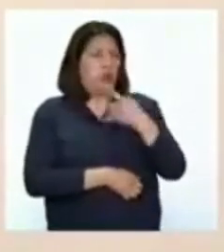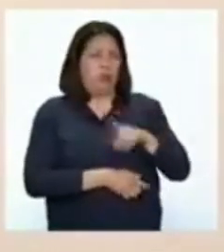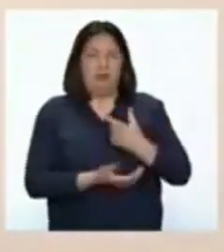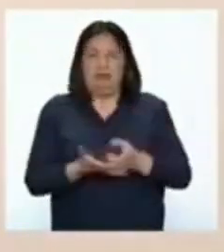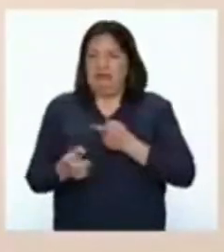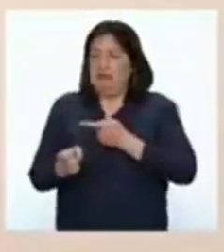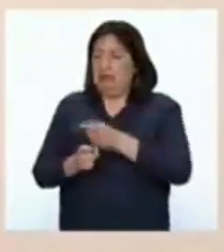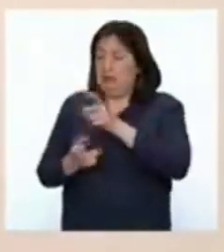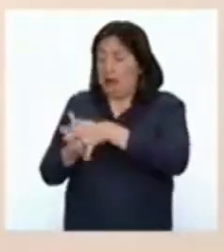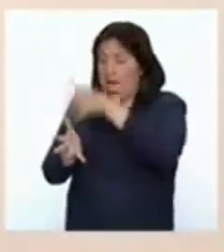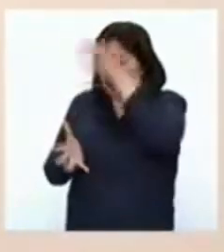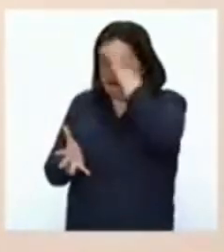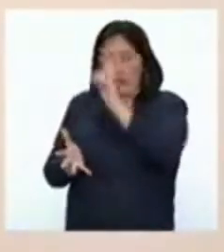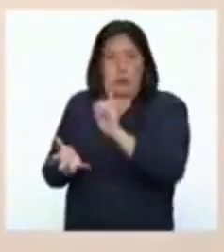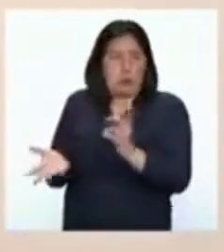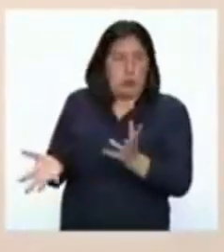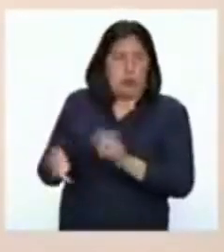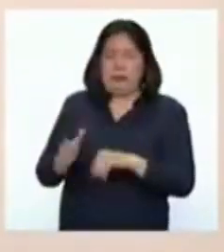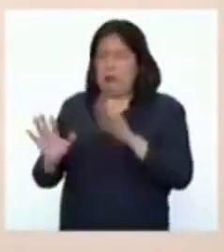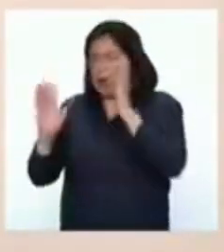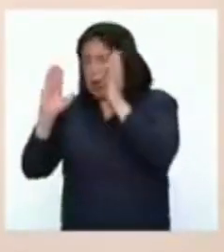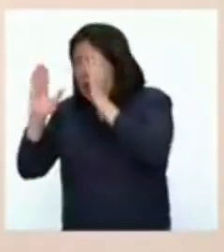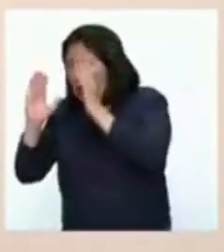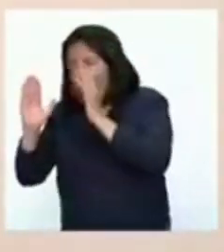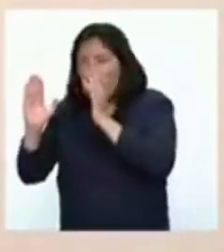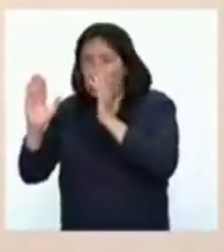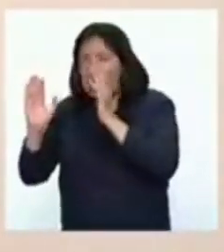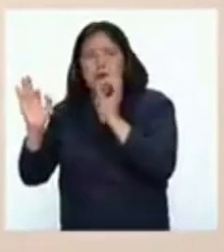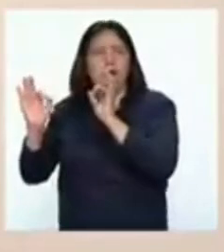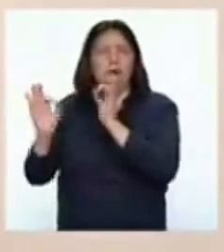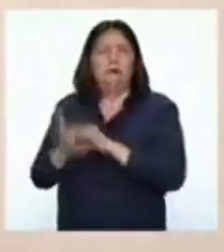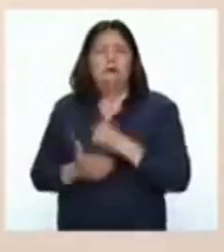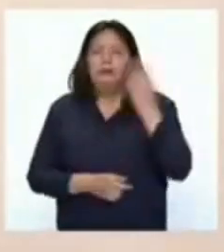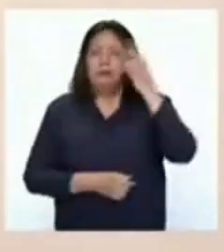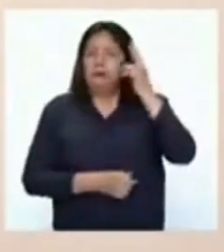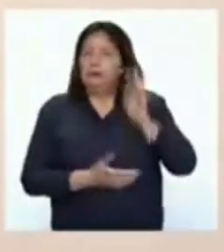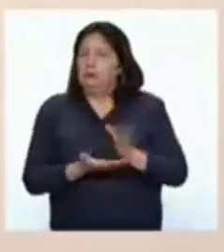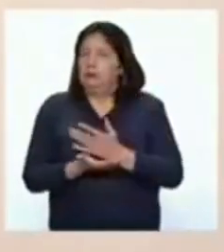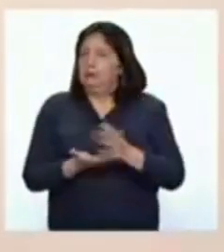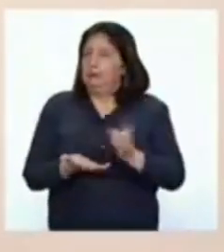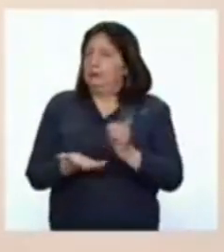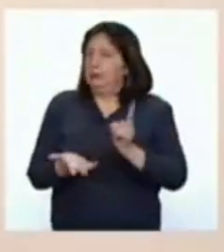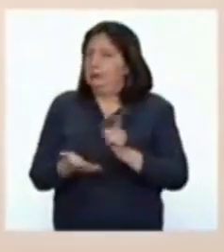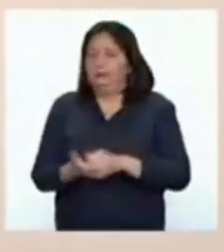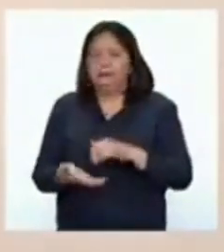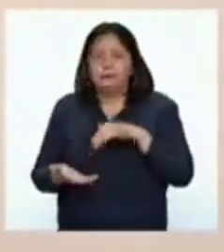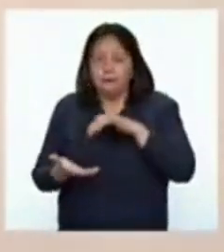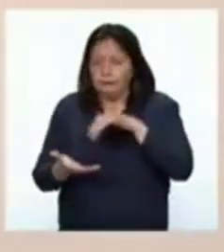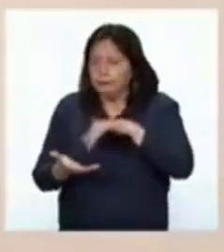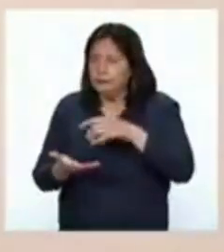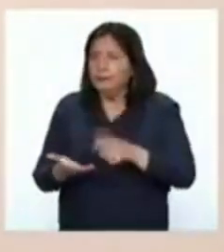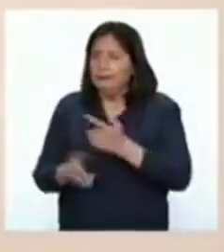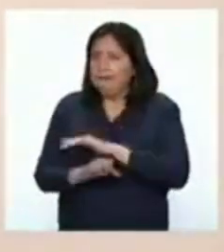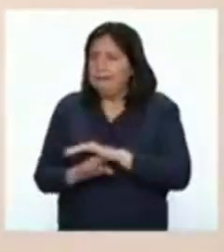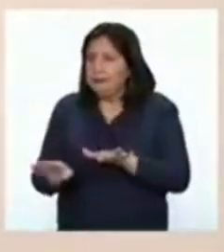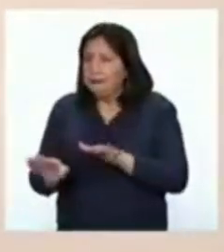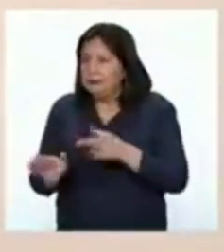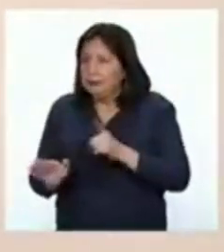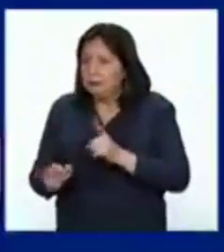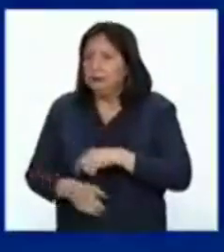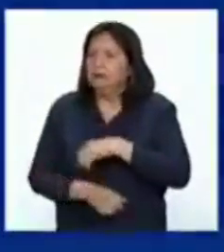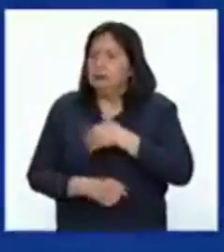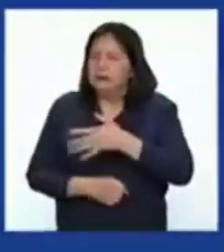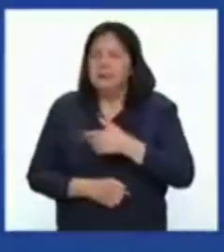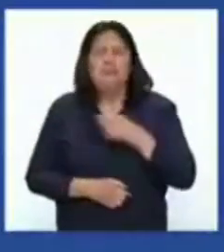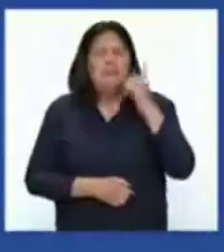aprendizaje y concentración. Por eso en muchas ocasiones no logramos terminar nuestros estudios y nos cuesta seguir